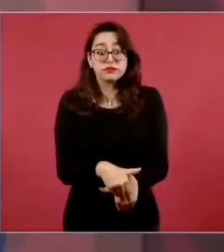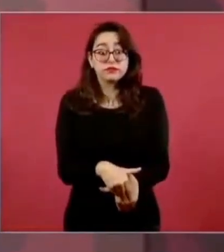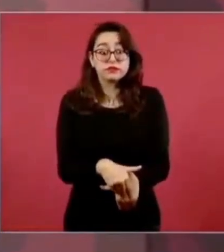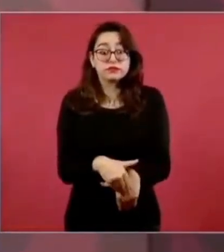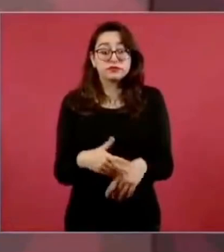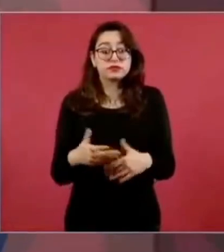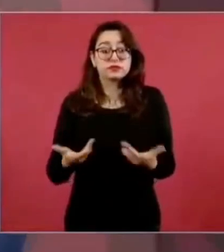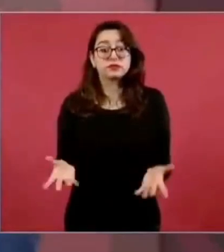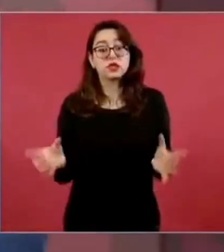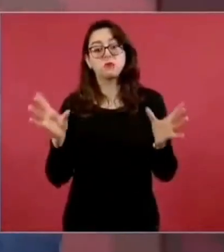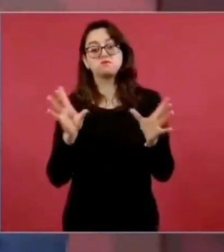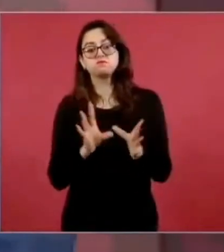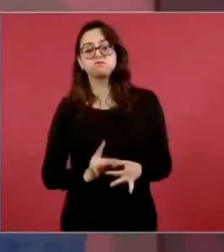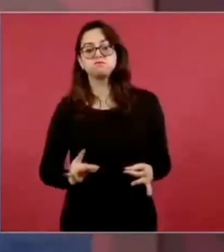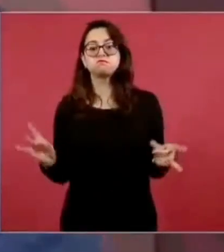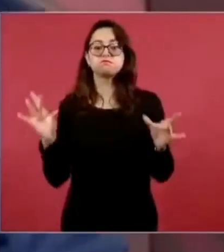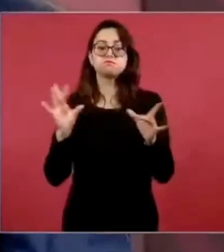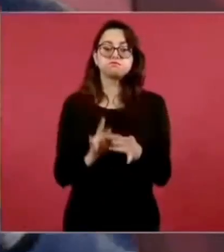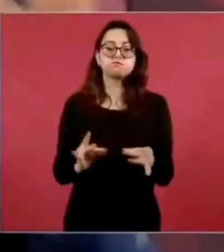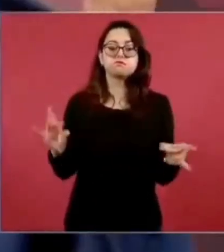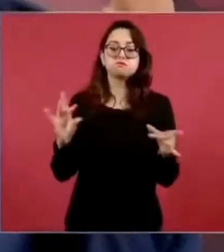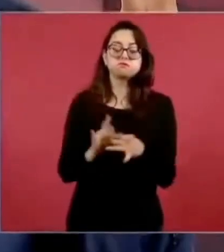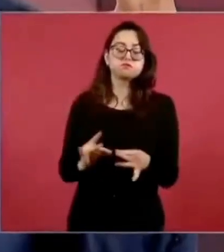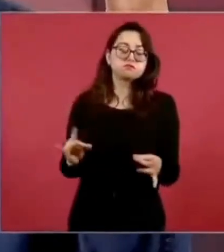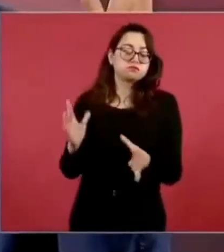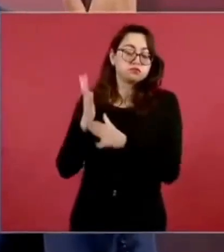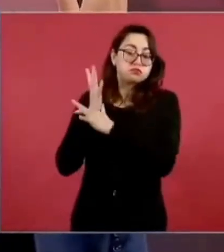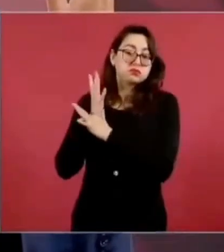argumenta, recurre